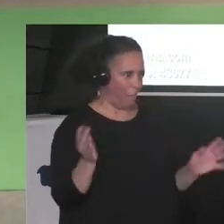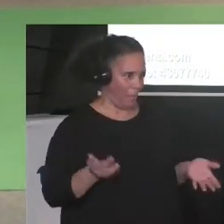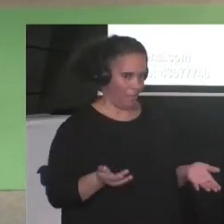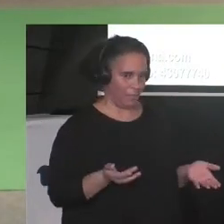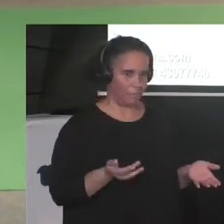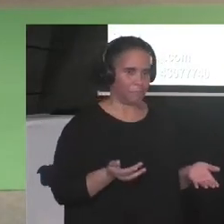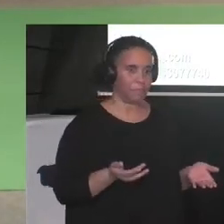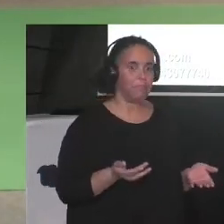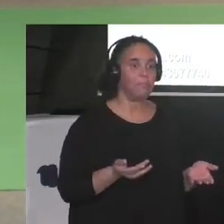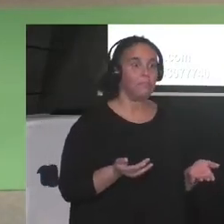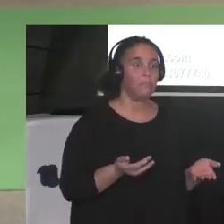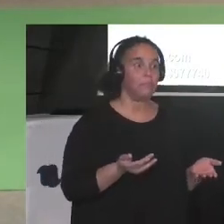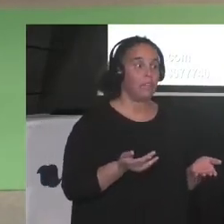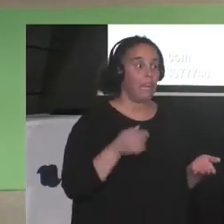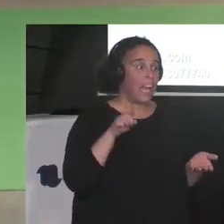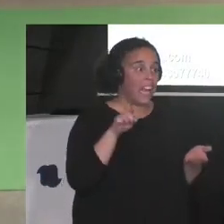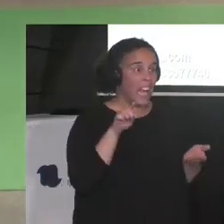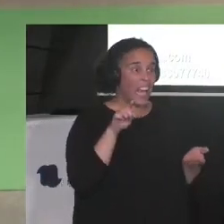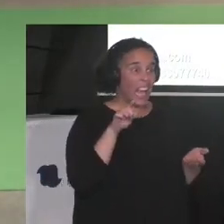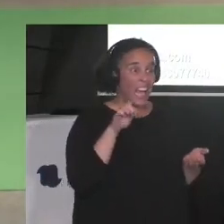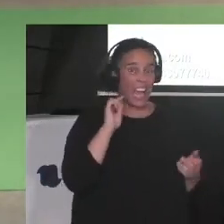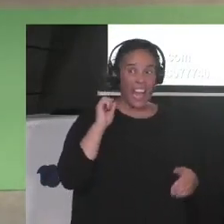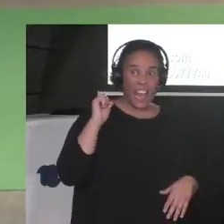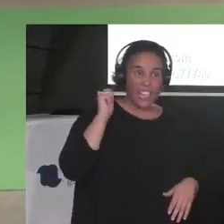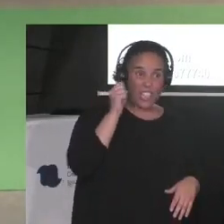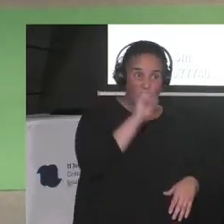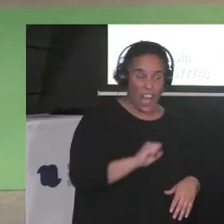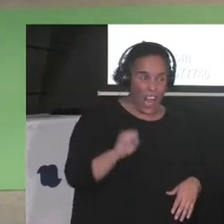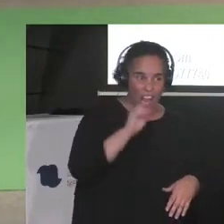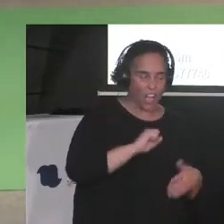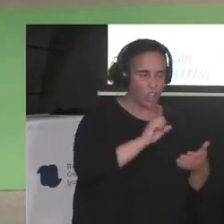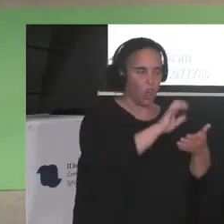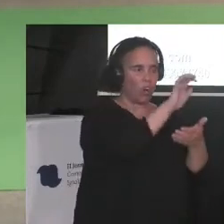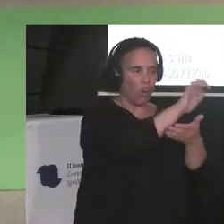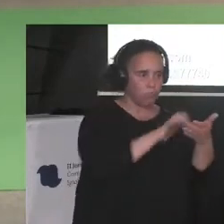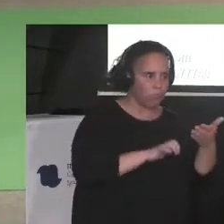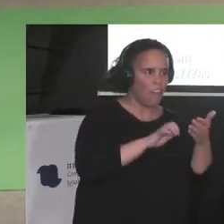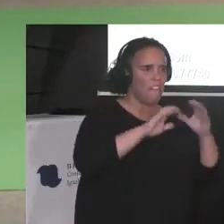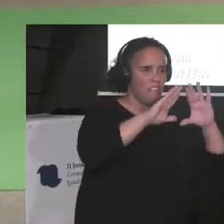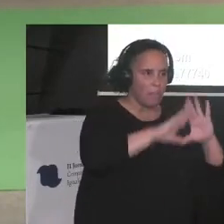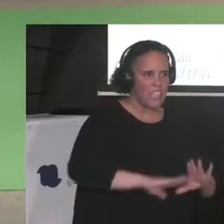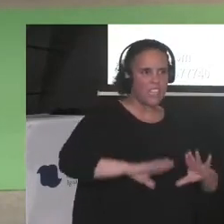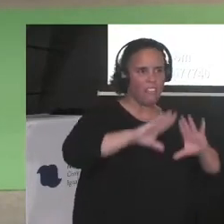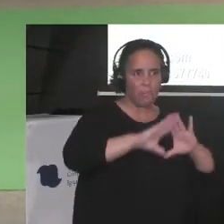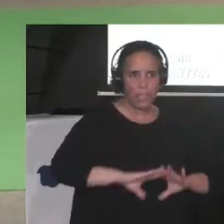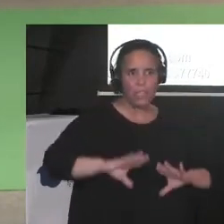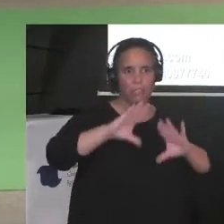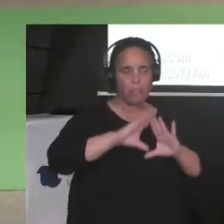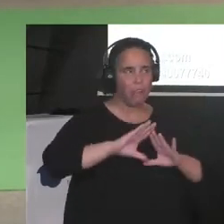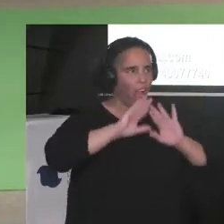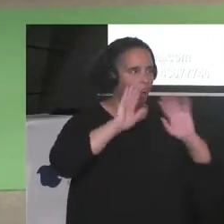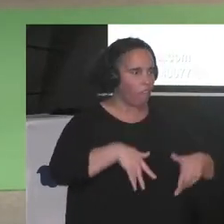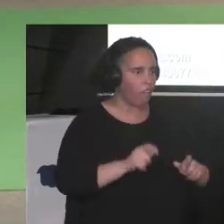En estos años escribí tantas columnas y artículos feministas que hasta me cansé de escribirlos.